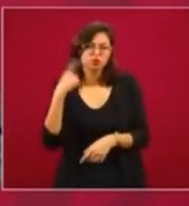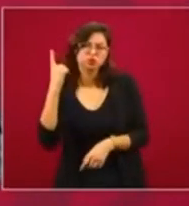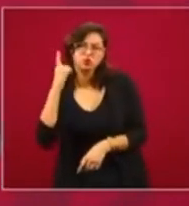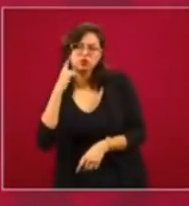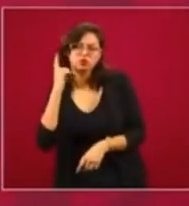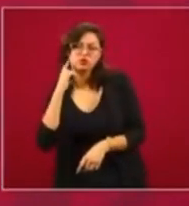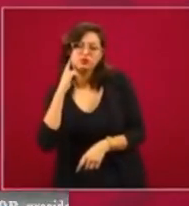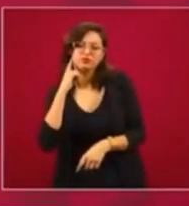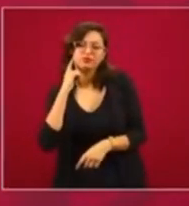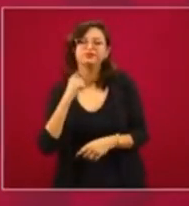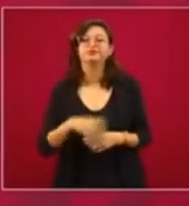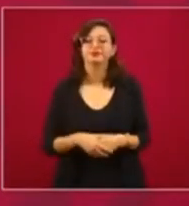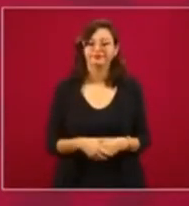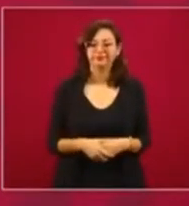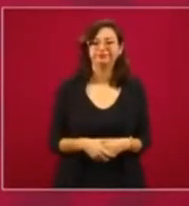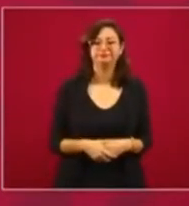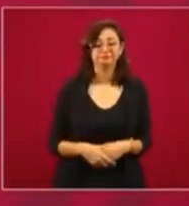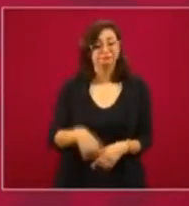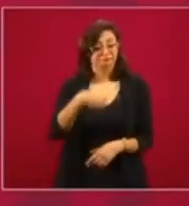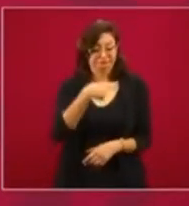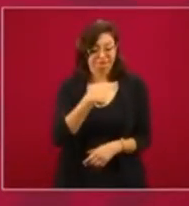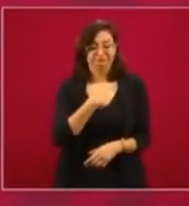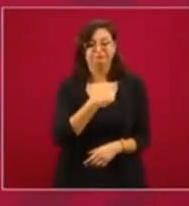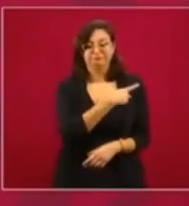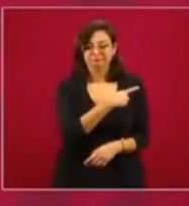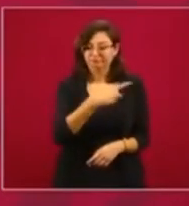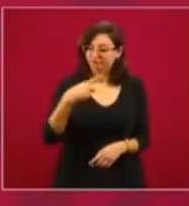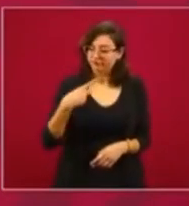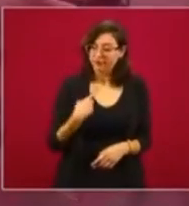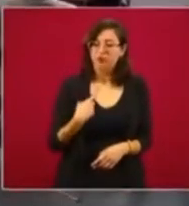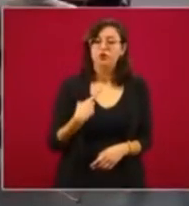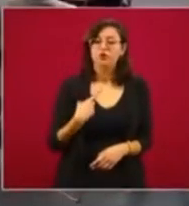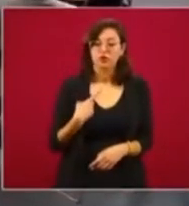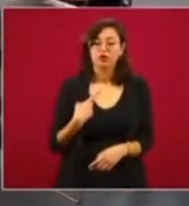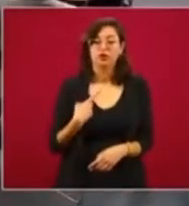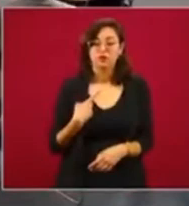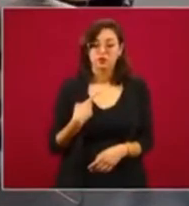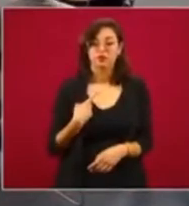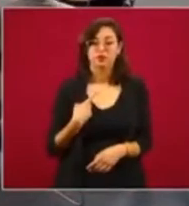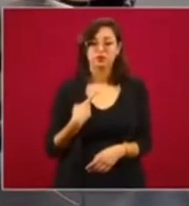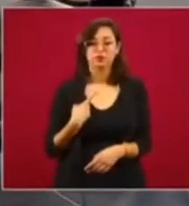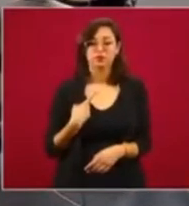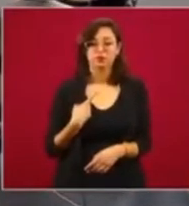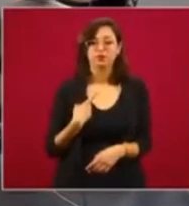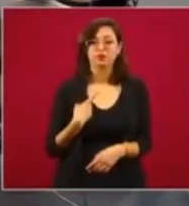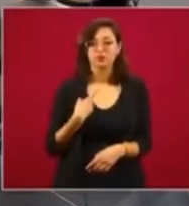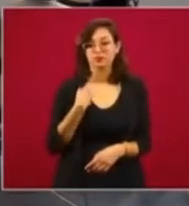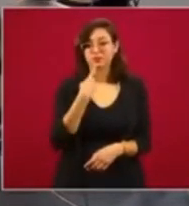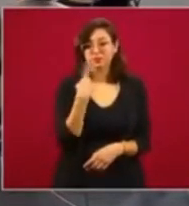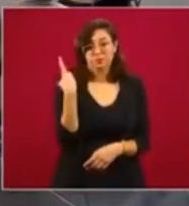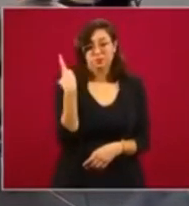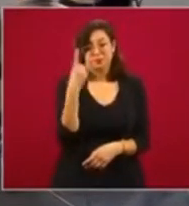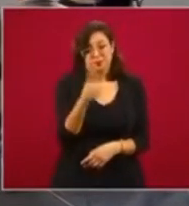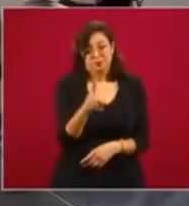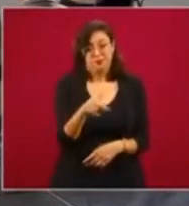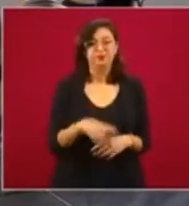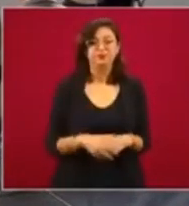pues como cualquier ciudadano estoy obligado a denunciarlo,